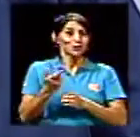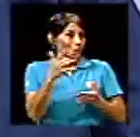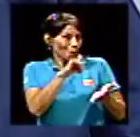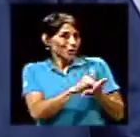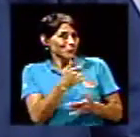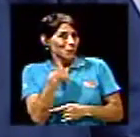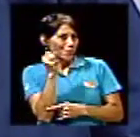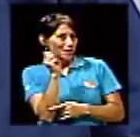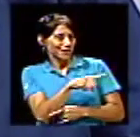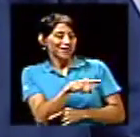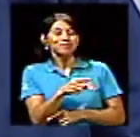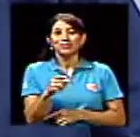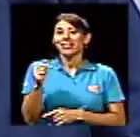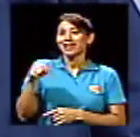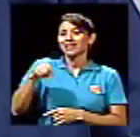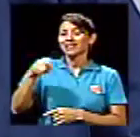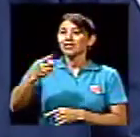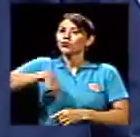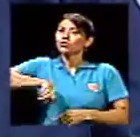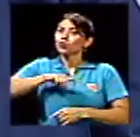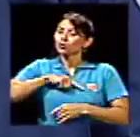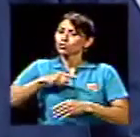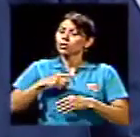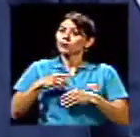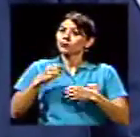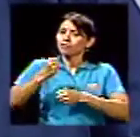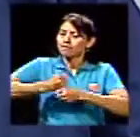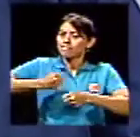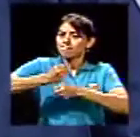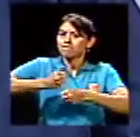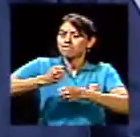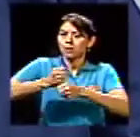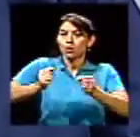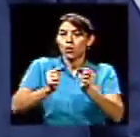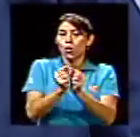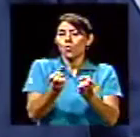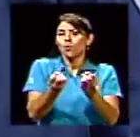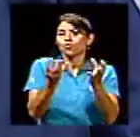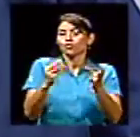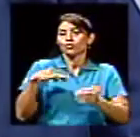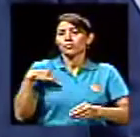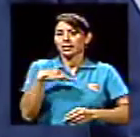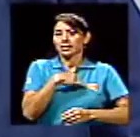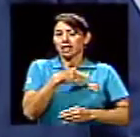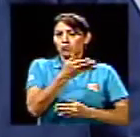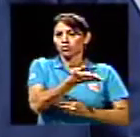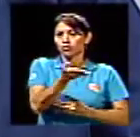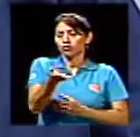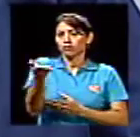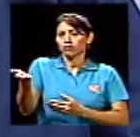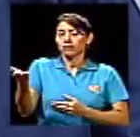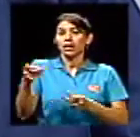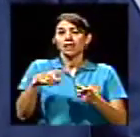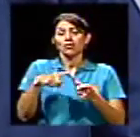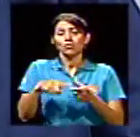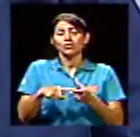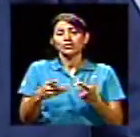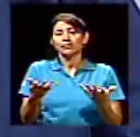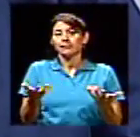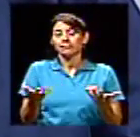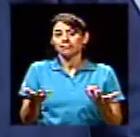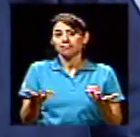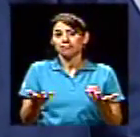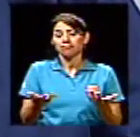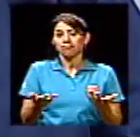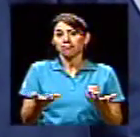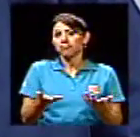fuerza, digamos, y hemos hecho ya trabajos con muchos ministerios, etc. Y entonces, digamos que de ahí,